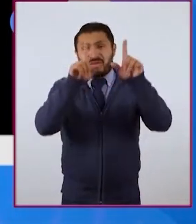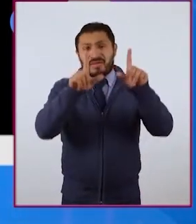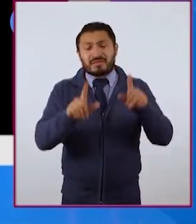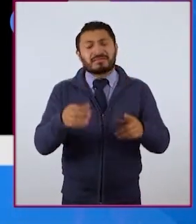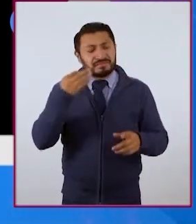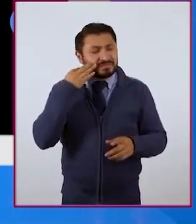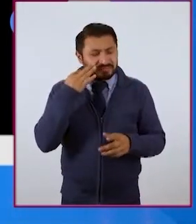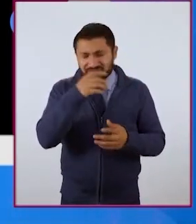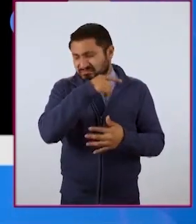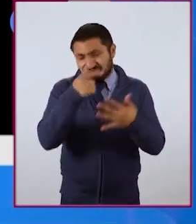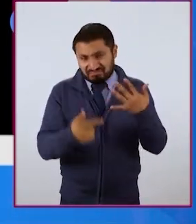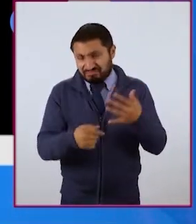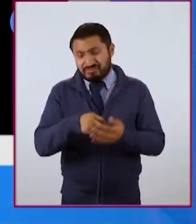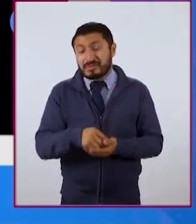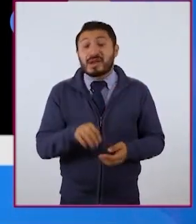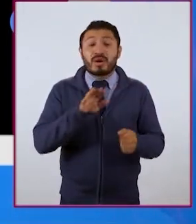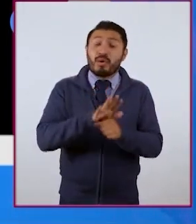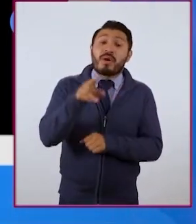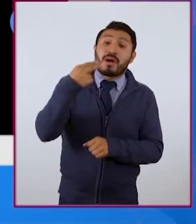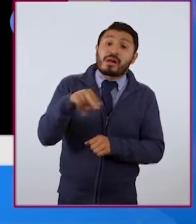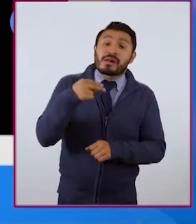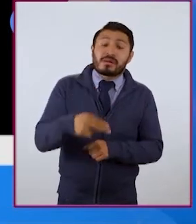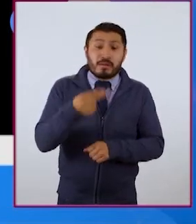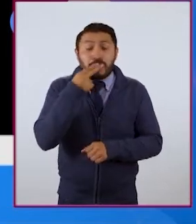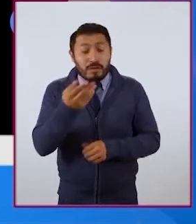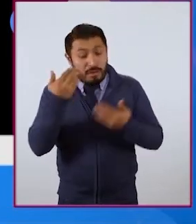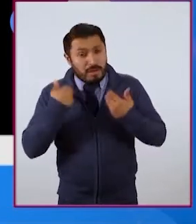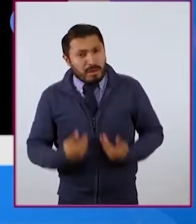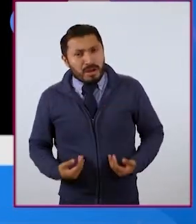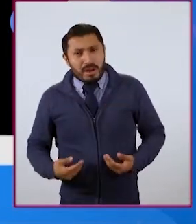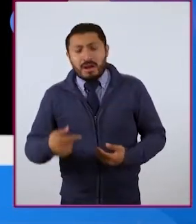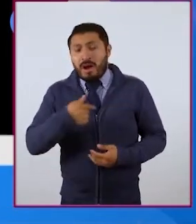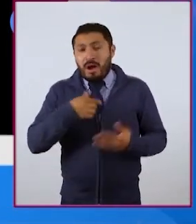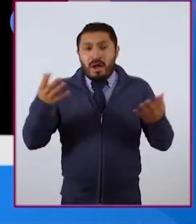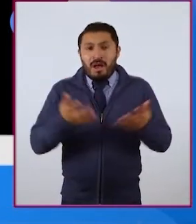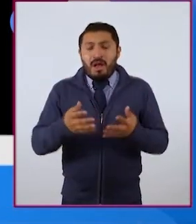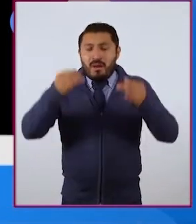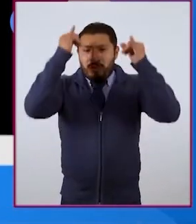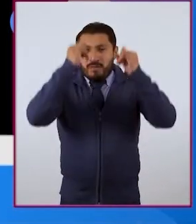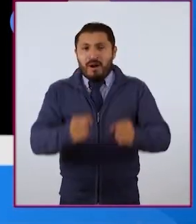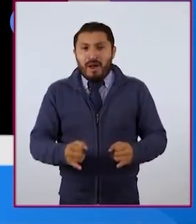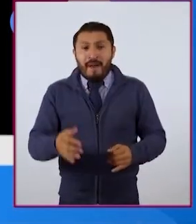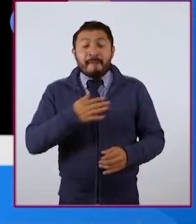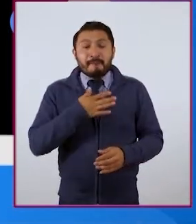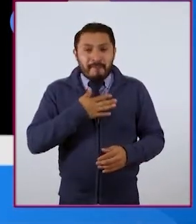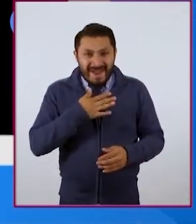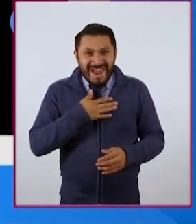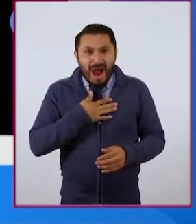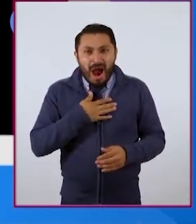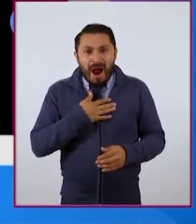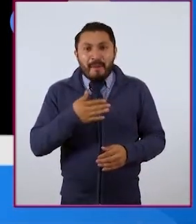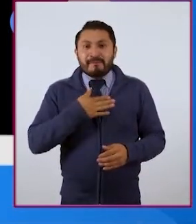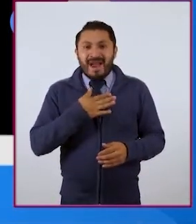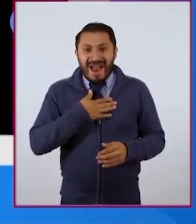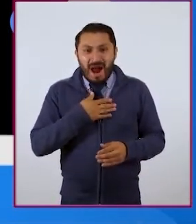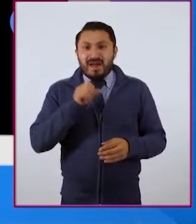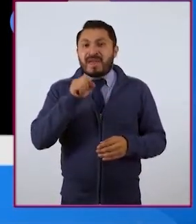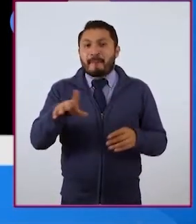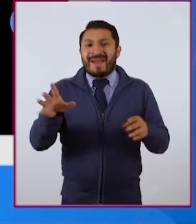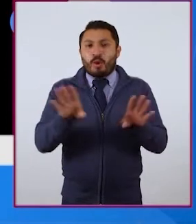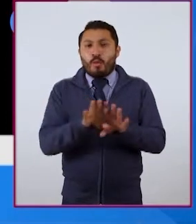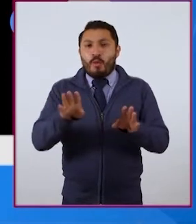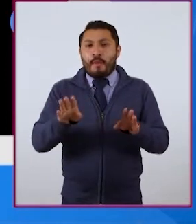a mis perfiles o qué nombre utilizo en mis perfiles, voy creando esta identidad. También en las pequeñas